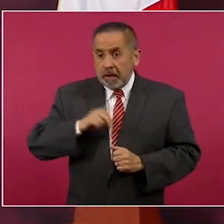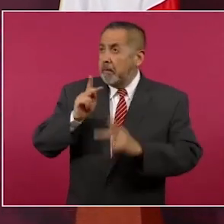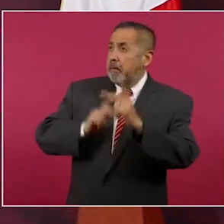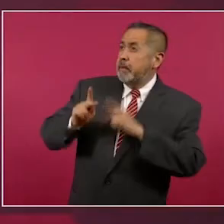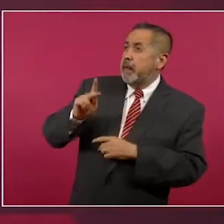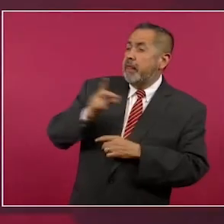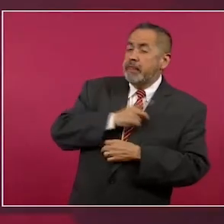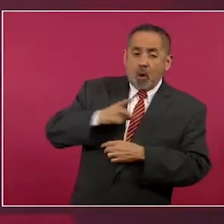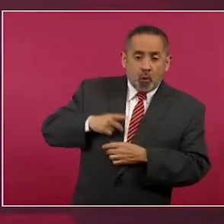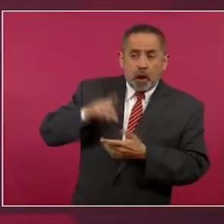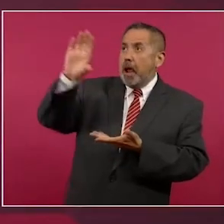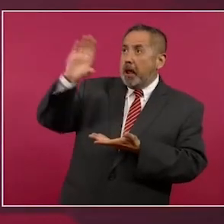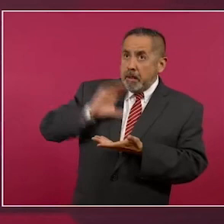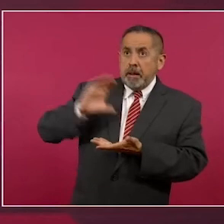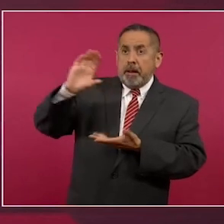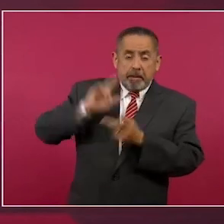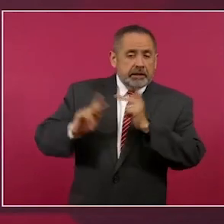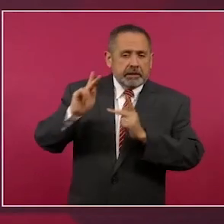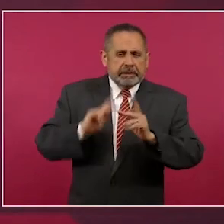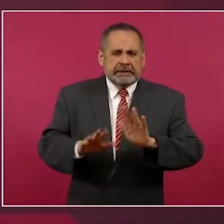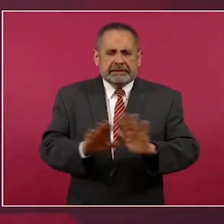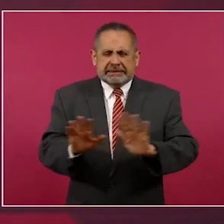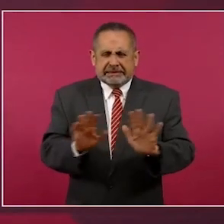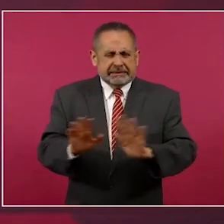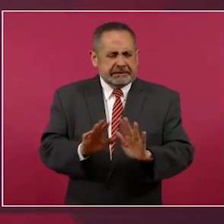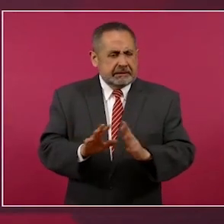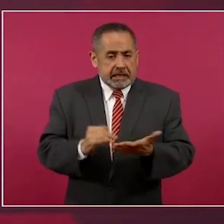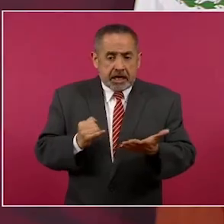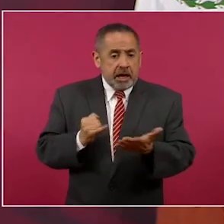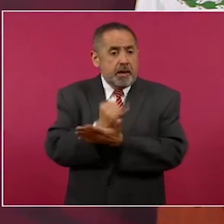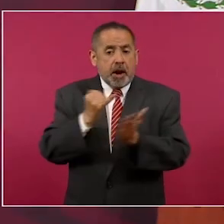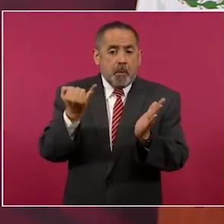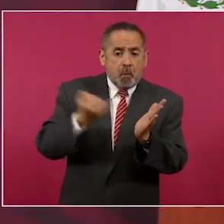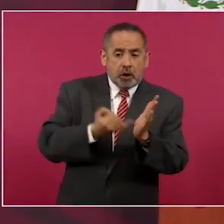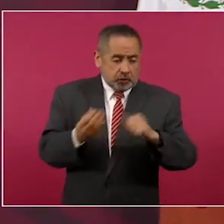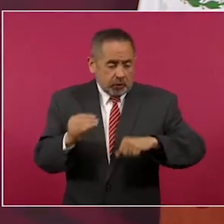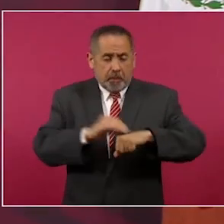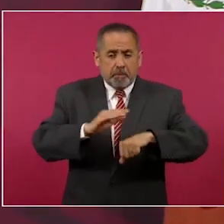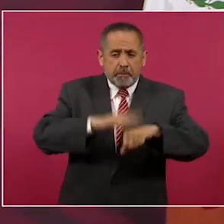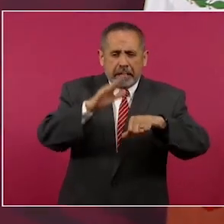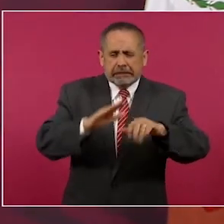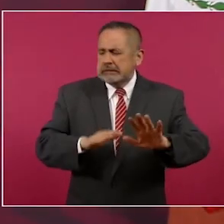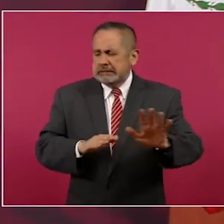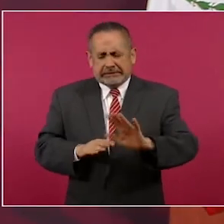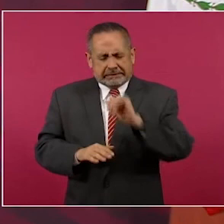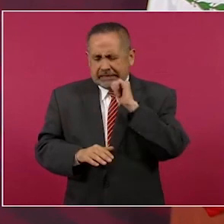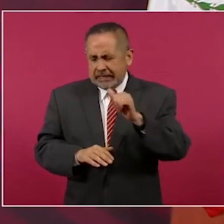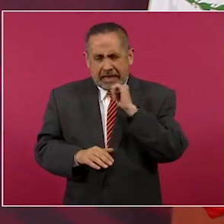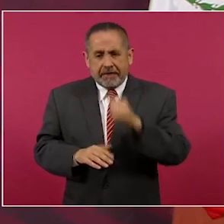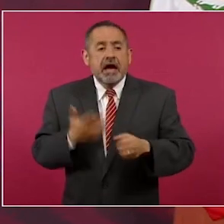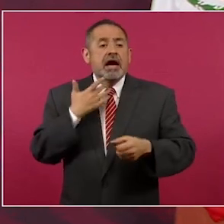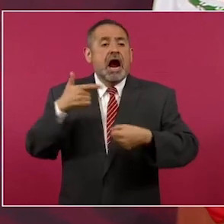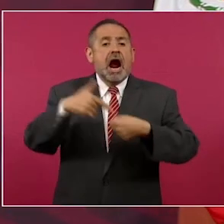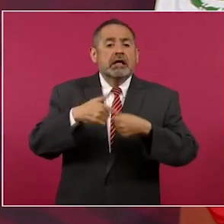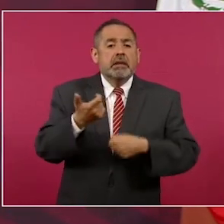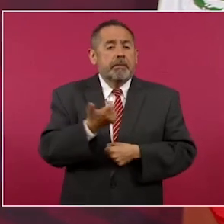por eso no han aumentado los impuestos, por eso no hay gasolinazos, por eso